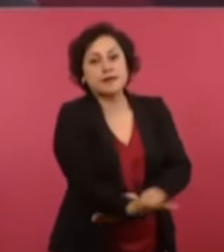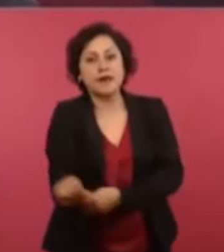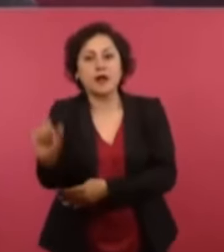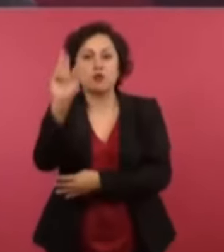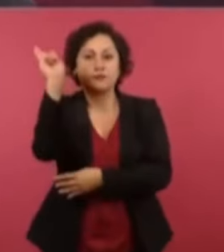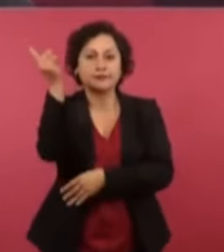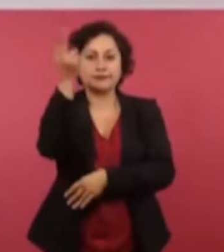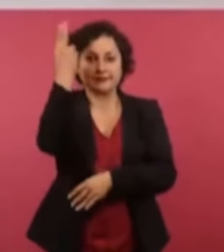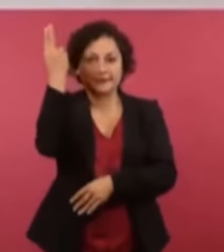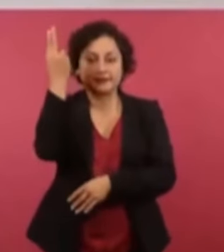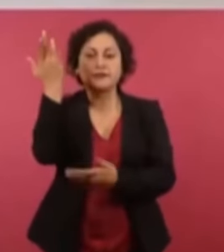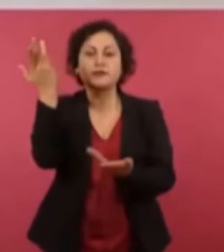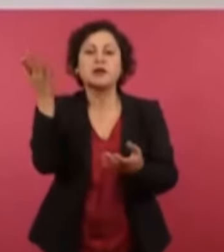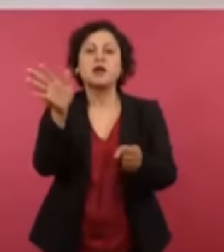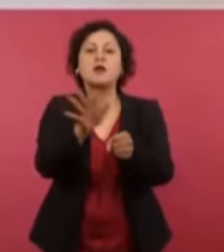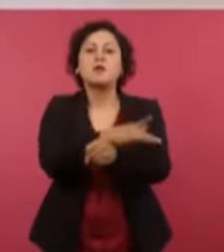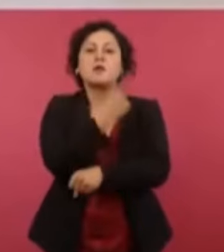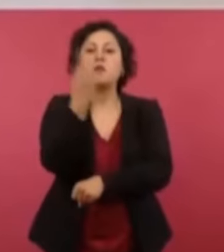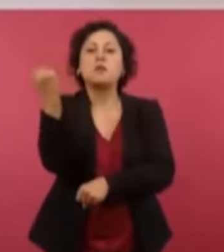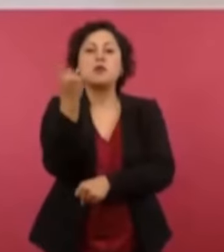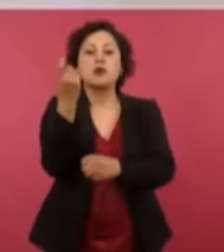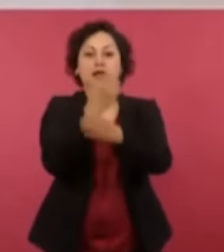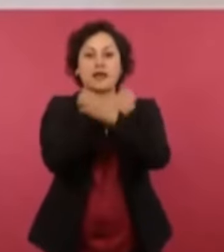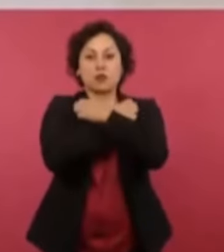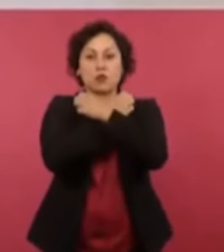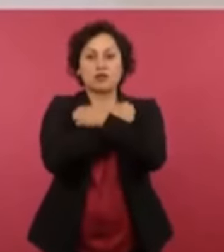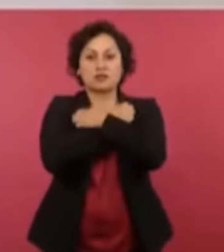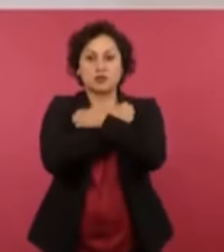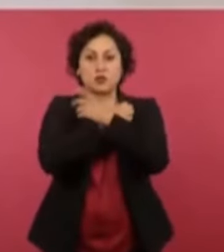un privilegio, no es una mercancía,